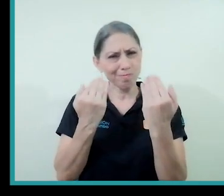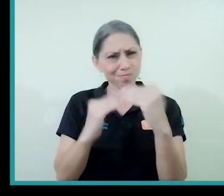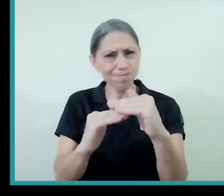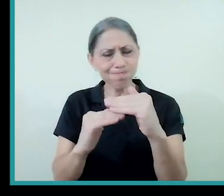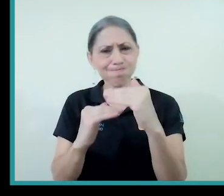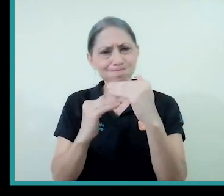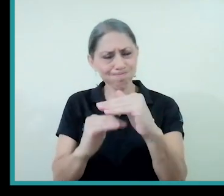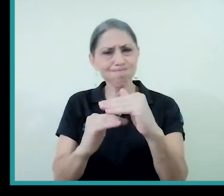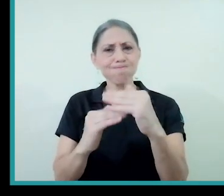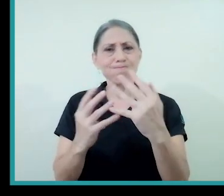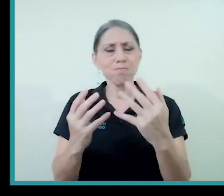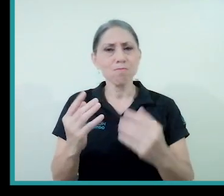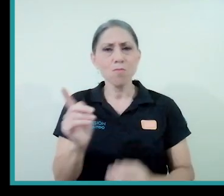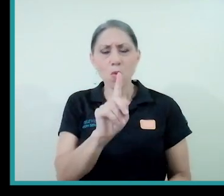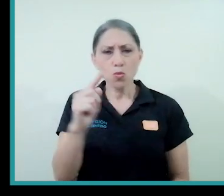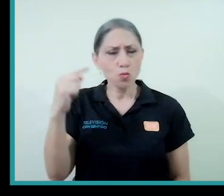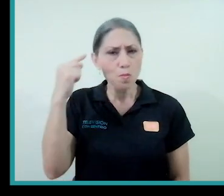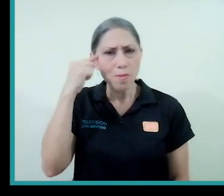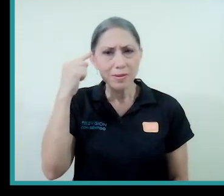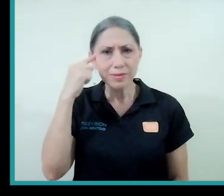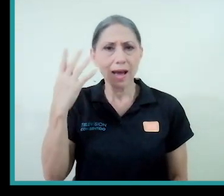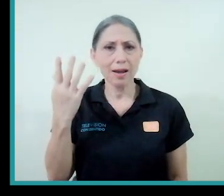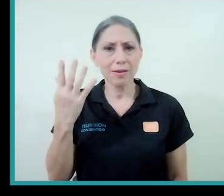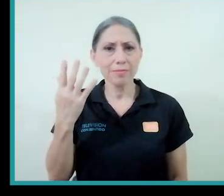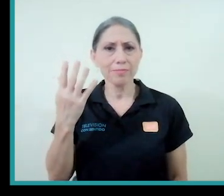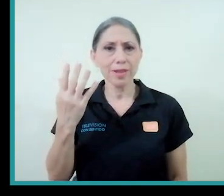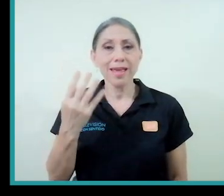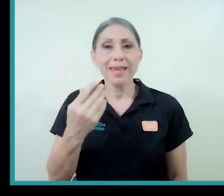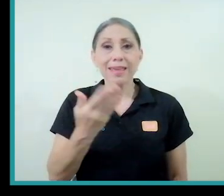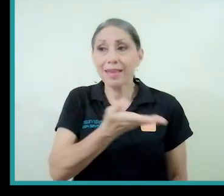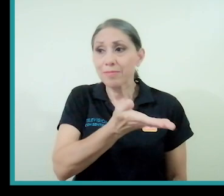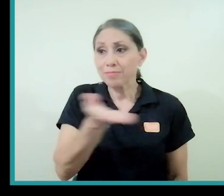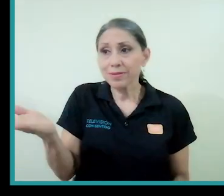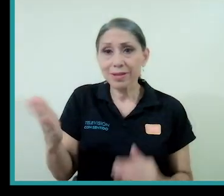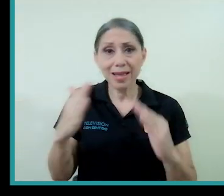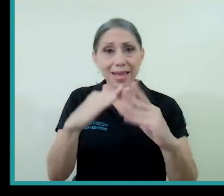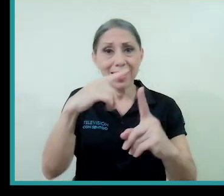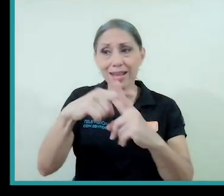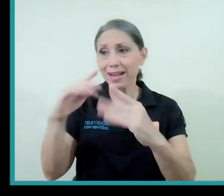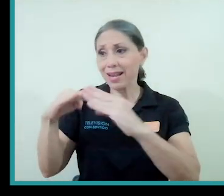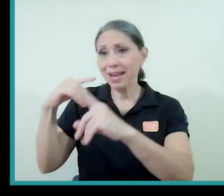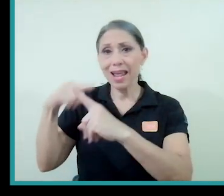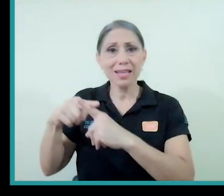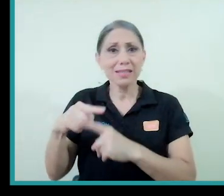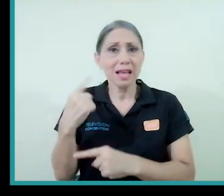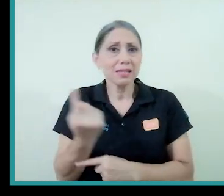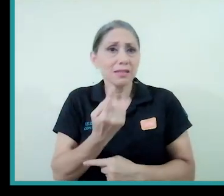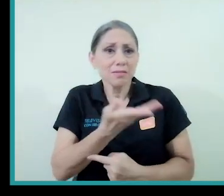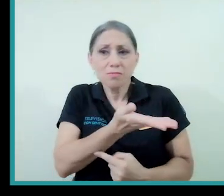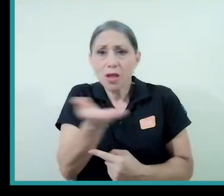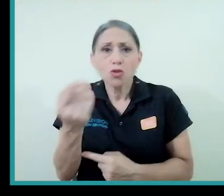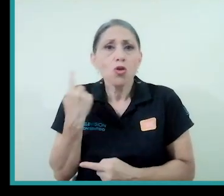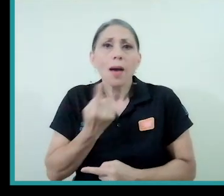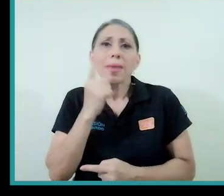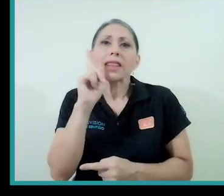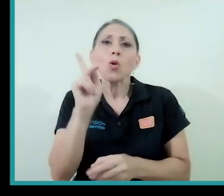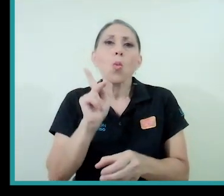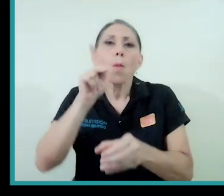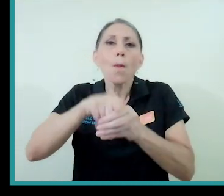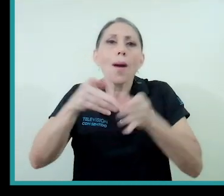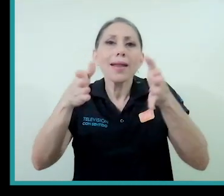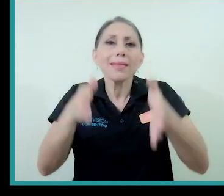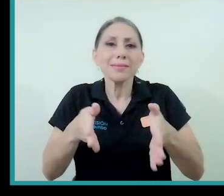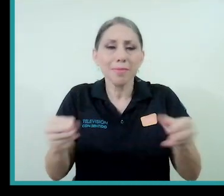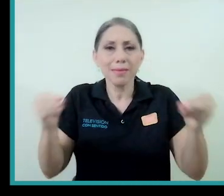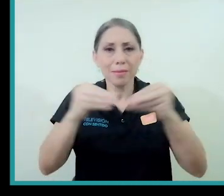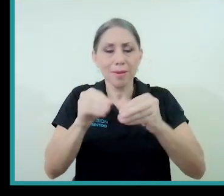que la voz de las iglesias y las iglesias mismas son un actor más en la sociedad. Entonces